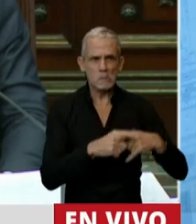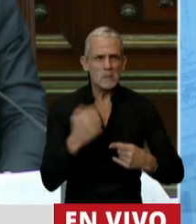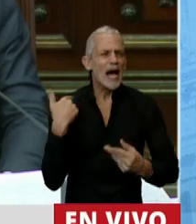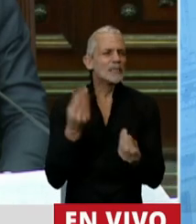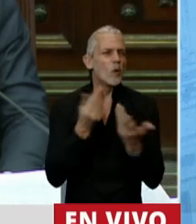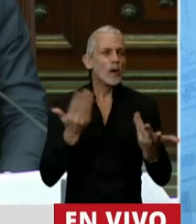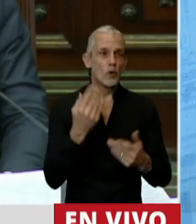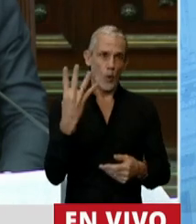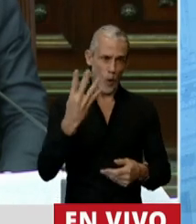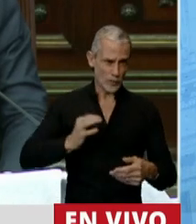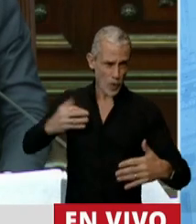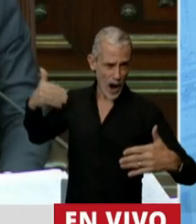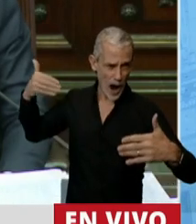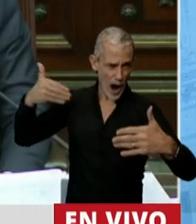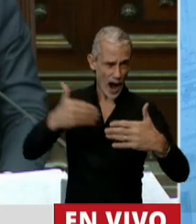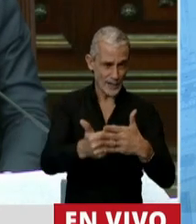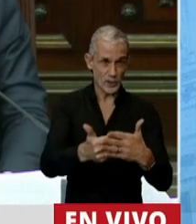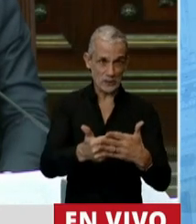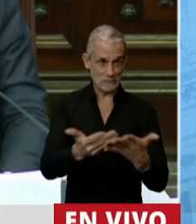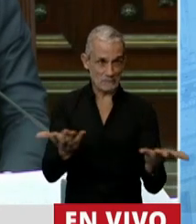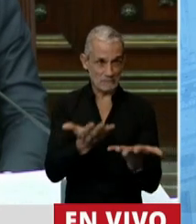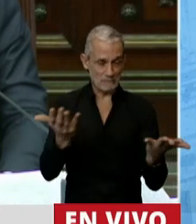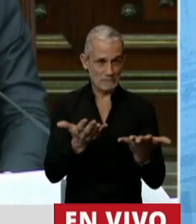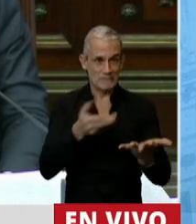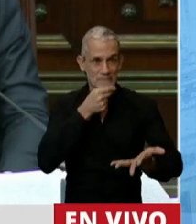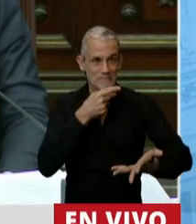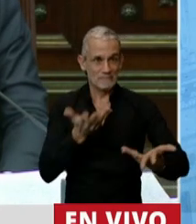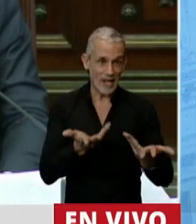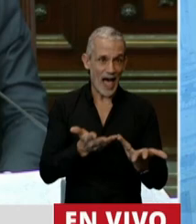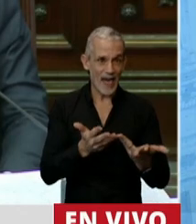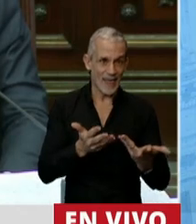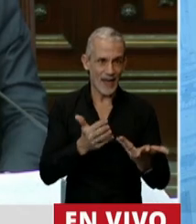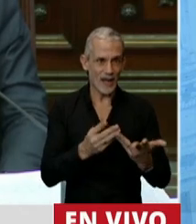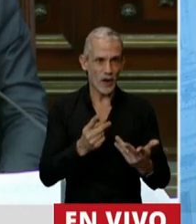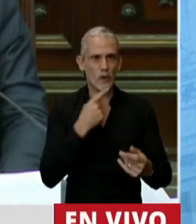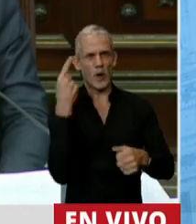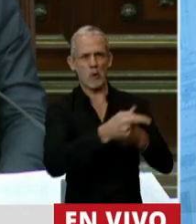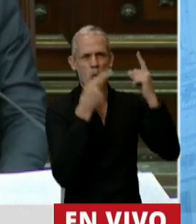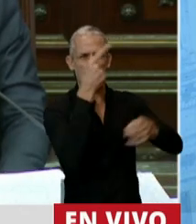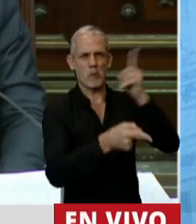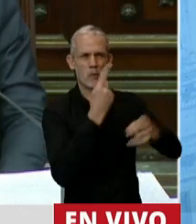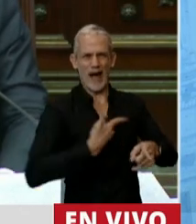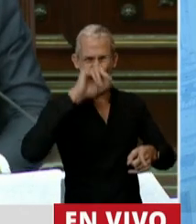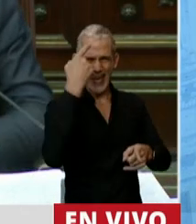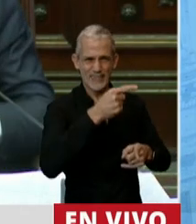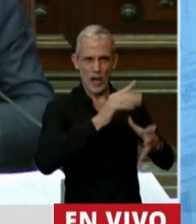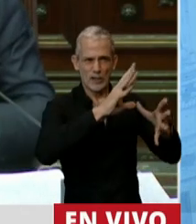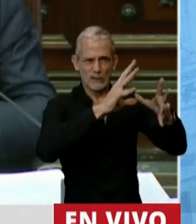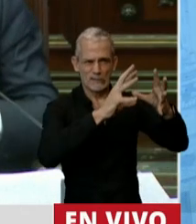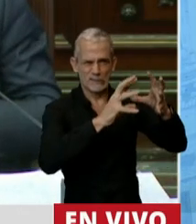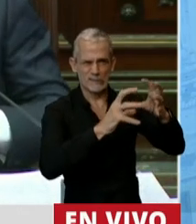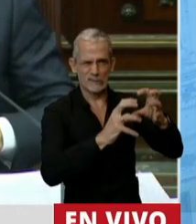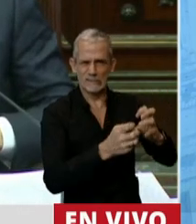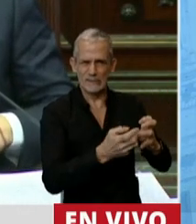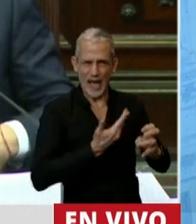cuatro años donde llovían cuestionamientos al Estado y donde veíamos cómo se iba desarmando el